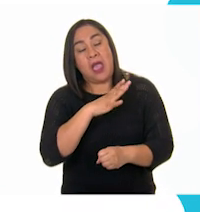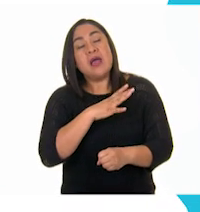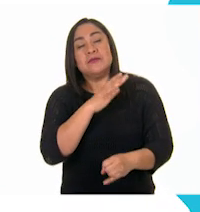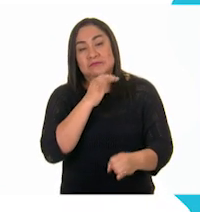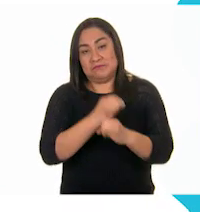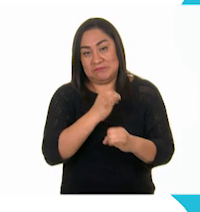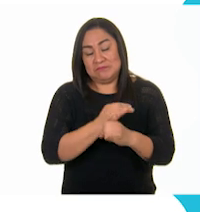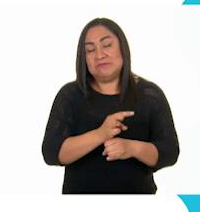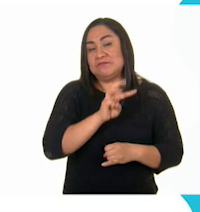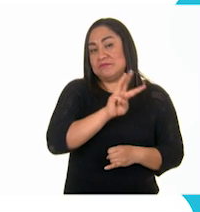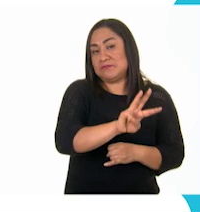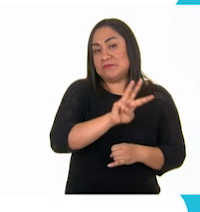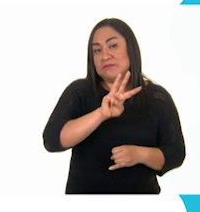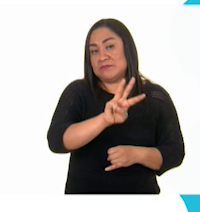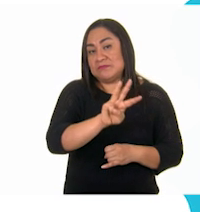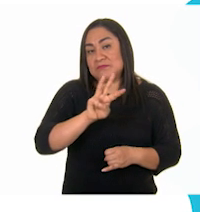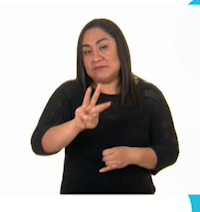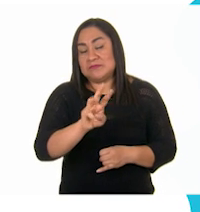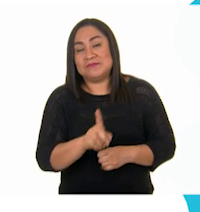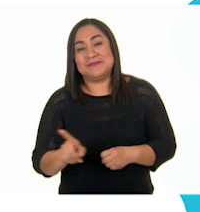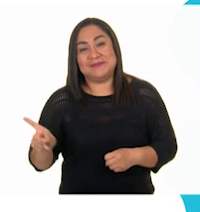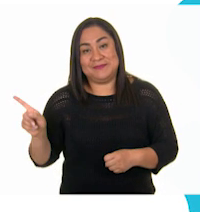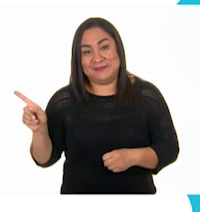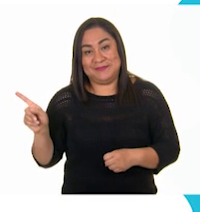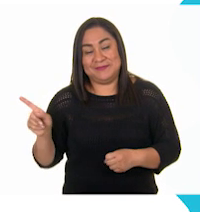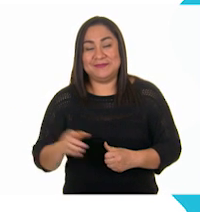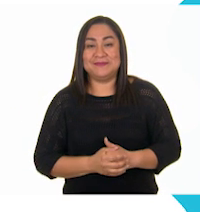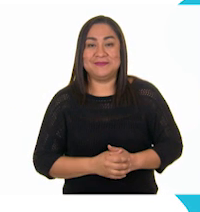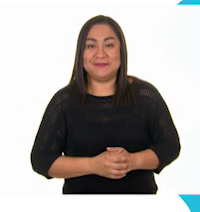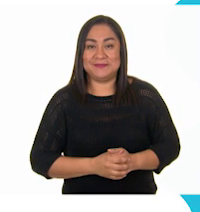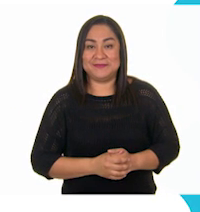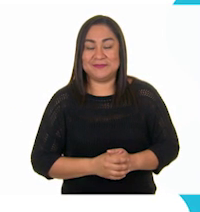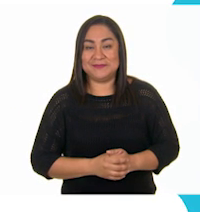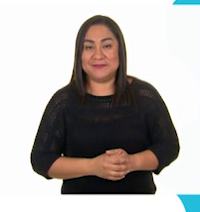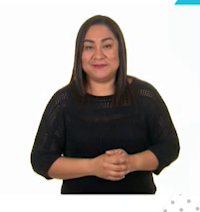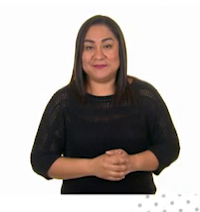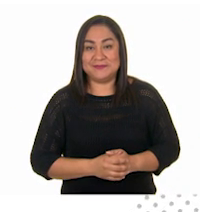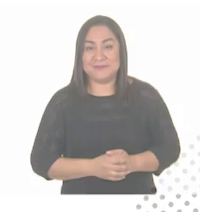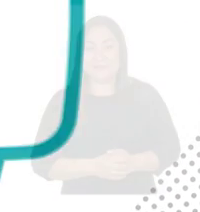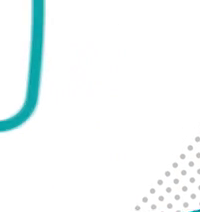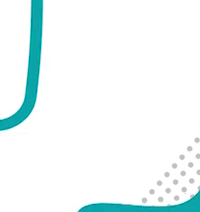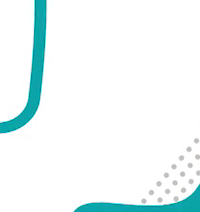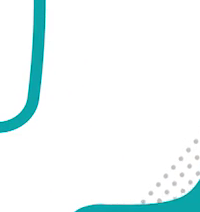la siguiente liga, aprendeencasa.cep.gov.mx.